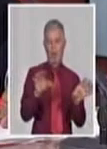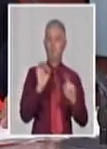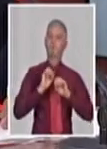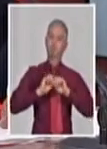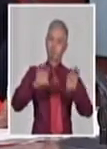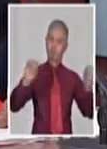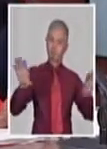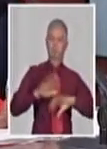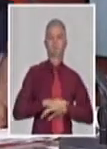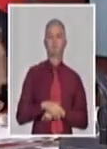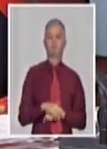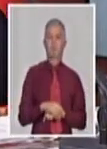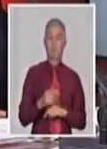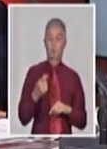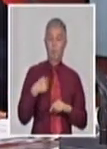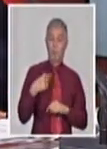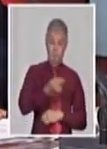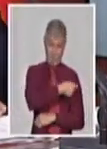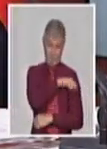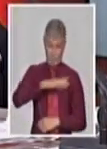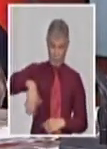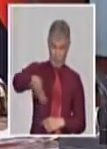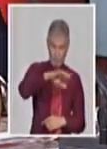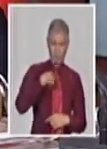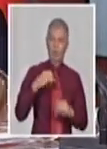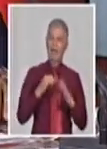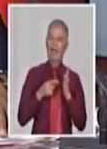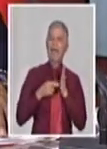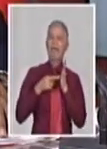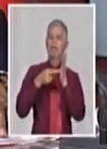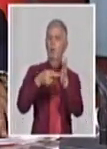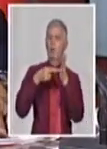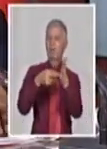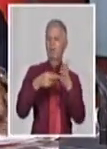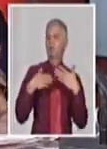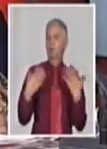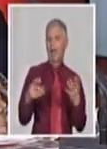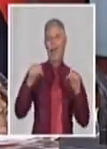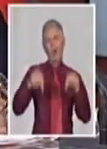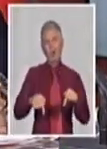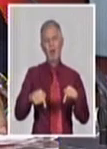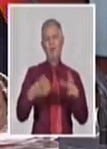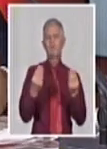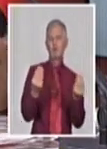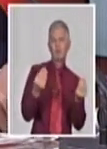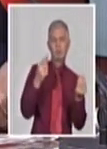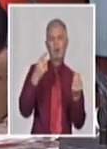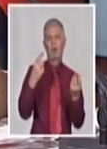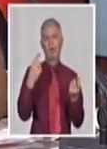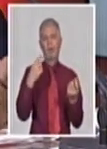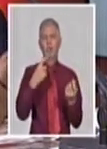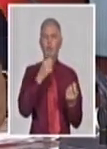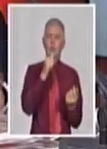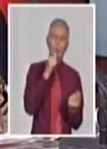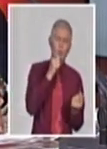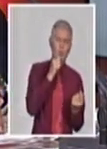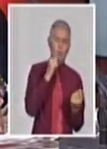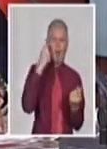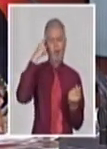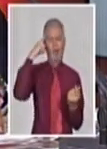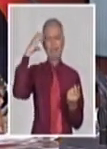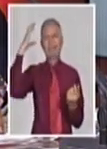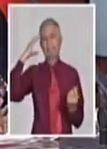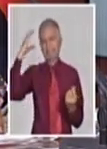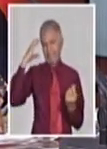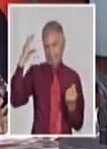nuestro pueblo lo siguiente. Ahora vienen muchas opiniones, muchos comentarios, muchas dudas que estamos obligados a